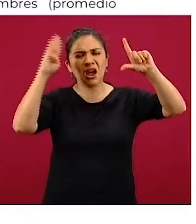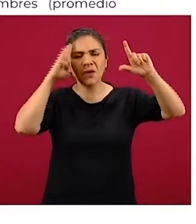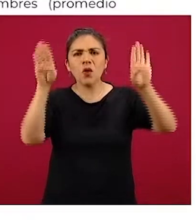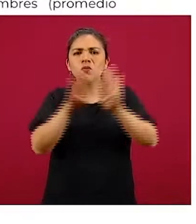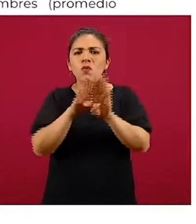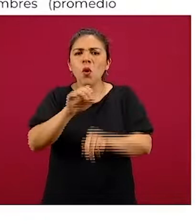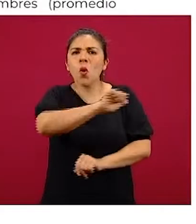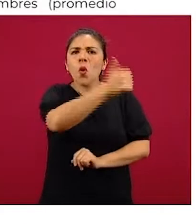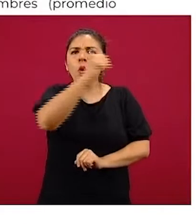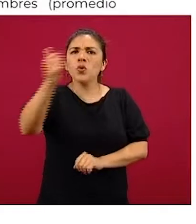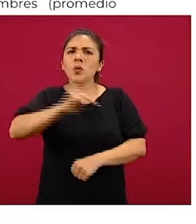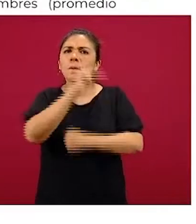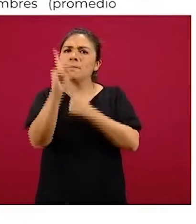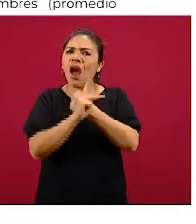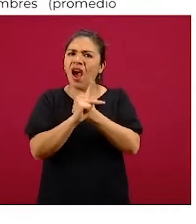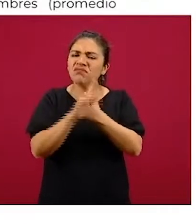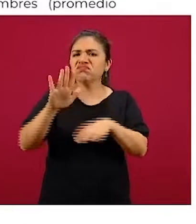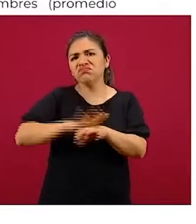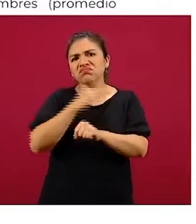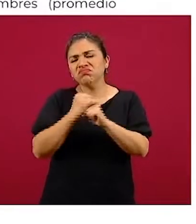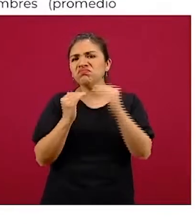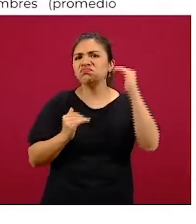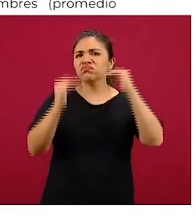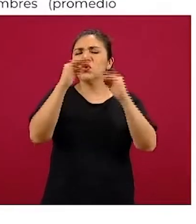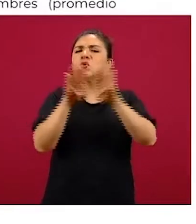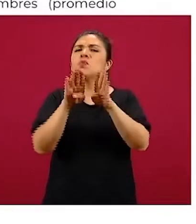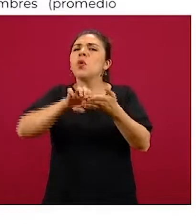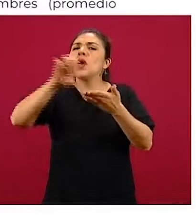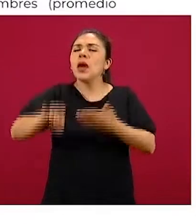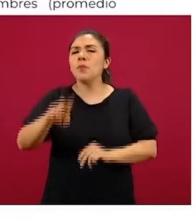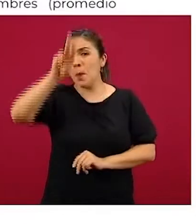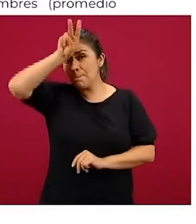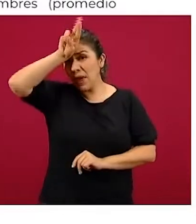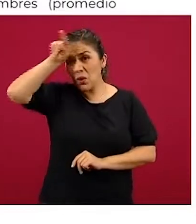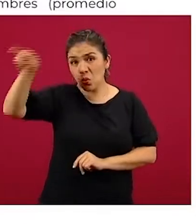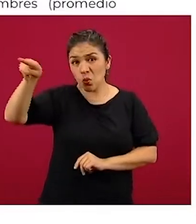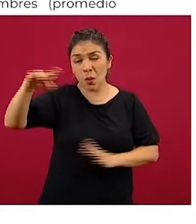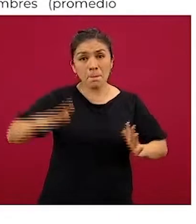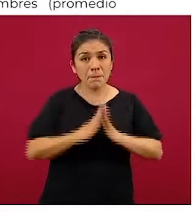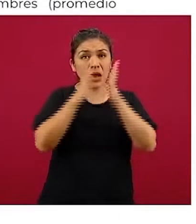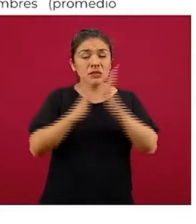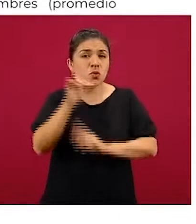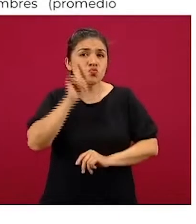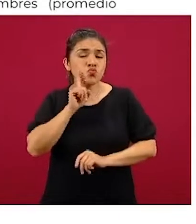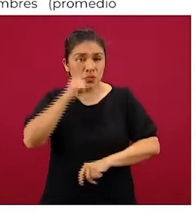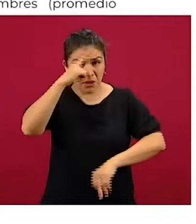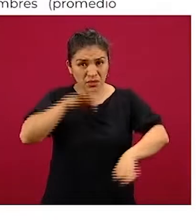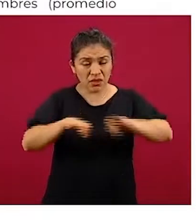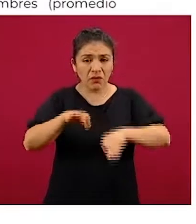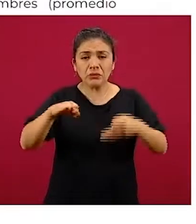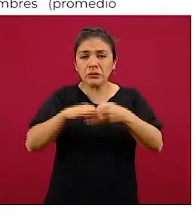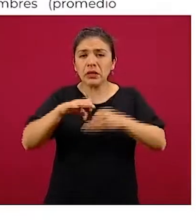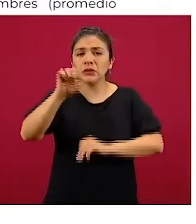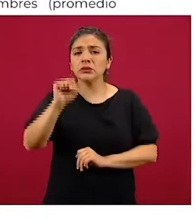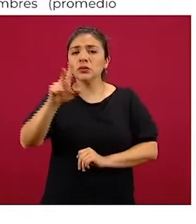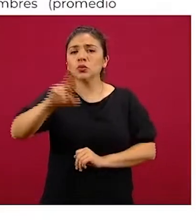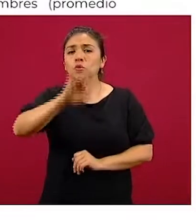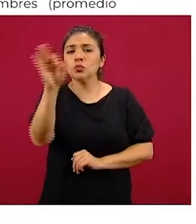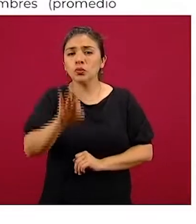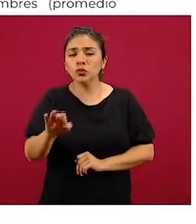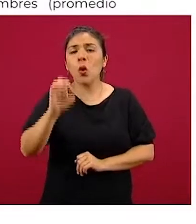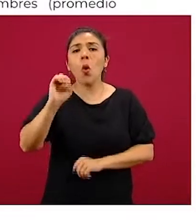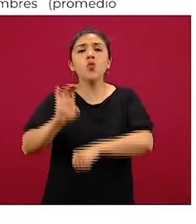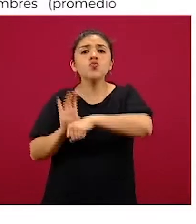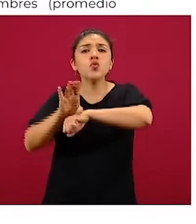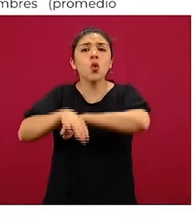pares, como por ejemplo Perú, en donde la participación laboral de las mujeres es alrededor del 68 por ciento, o